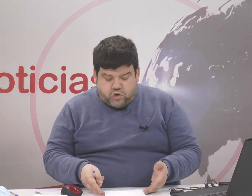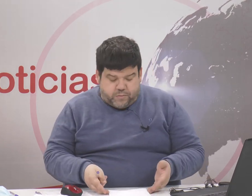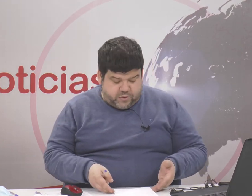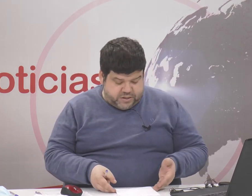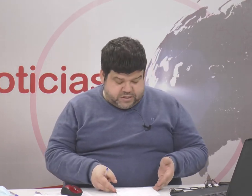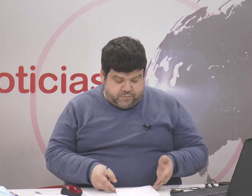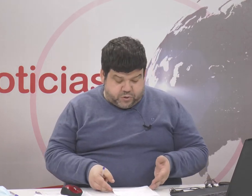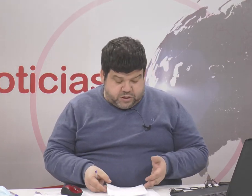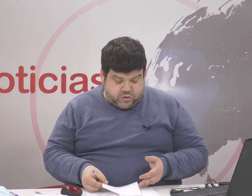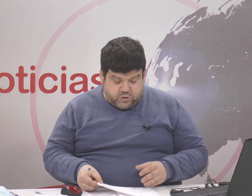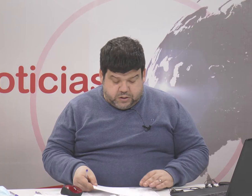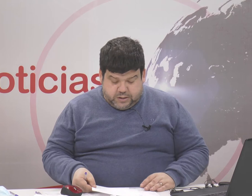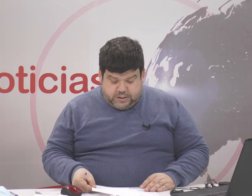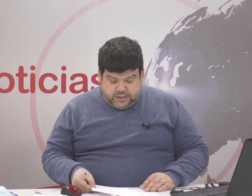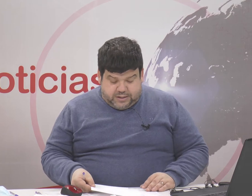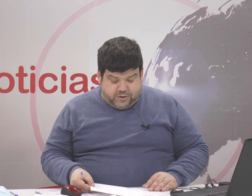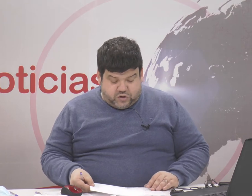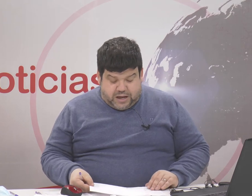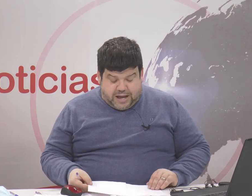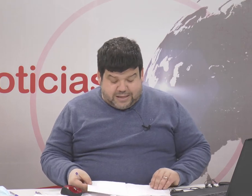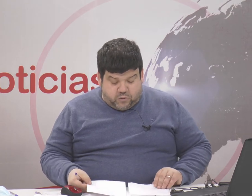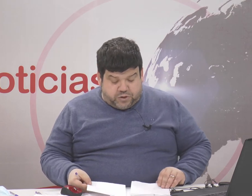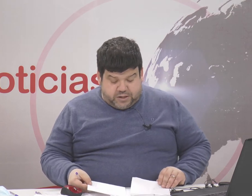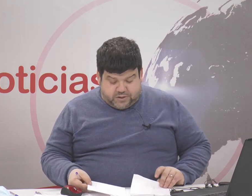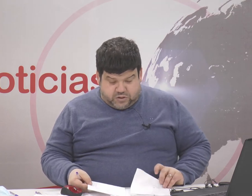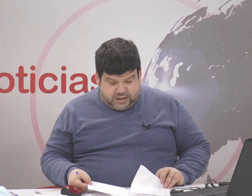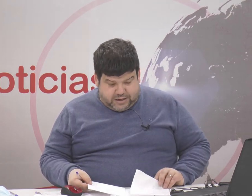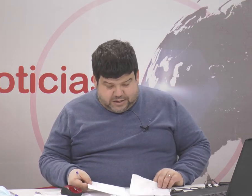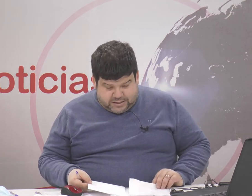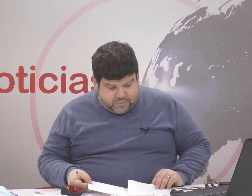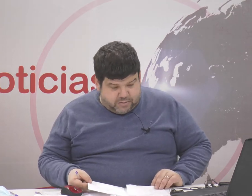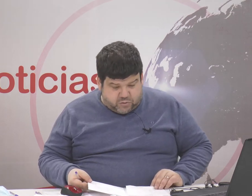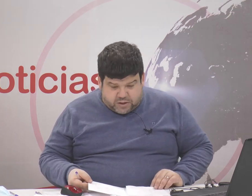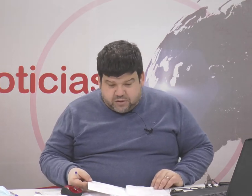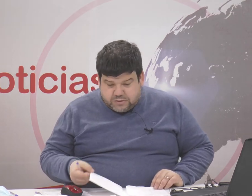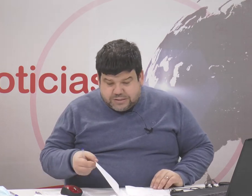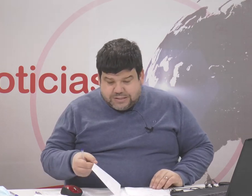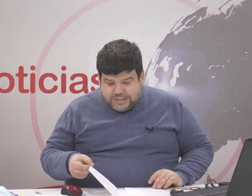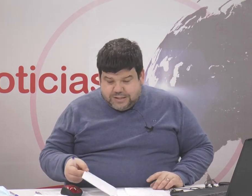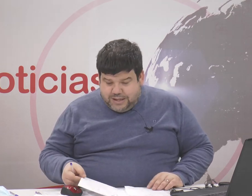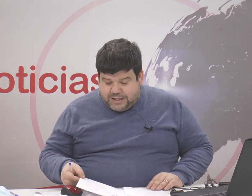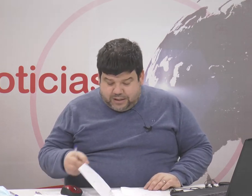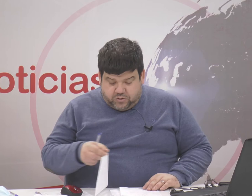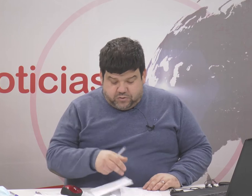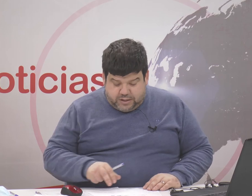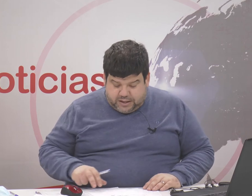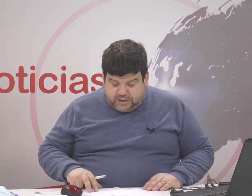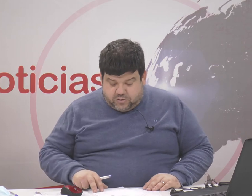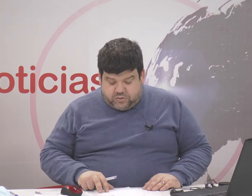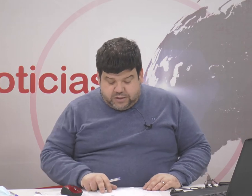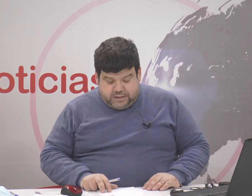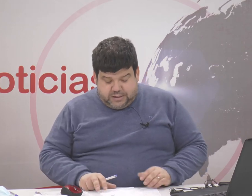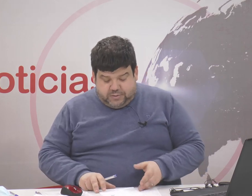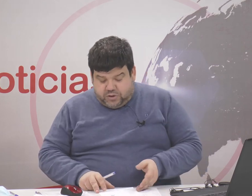a un ocho coma veintiséis por ciento de los andaluces o sea el tema de la vacunación está lento está